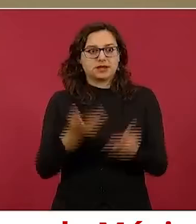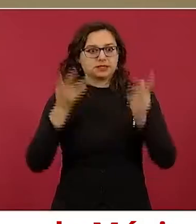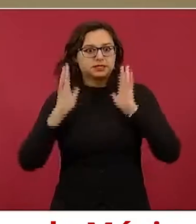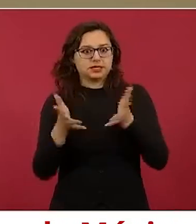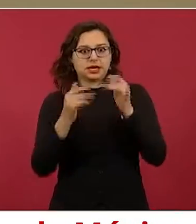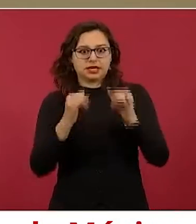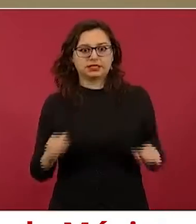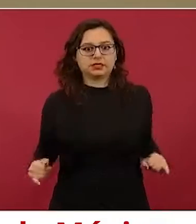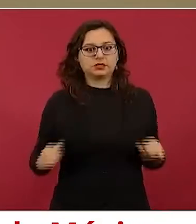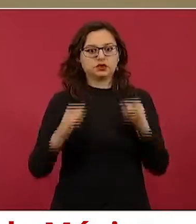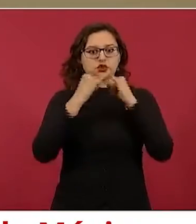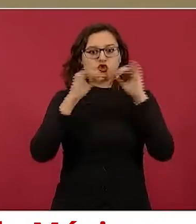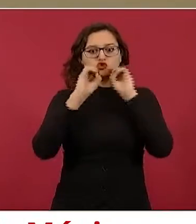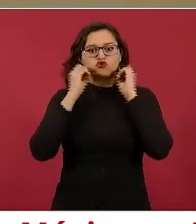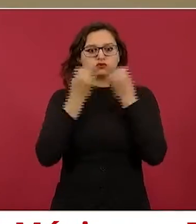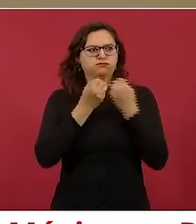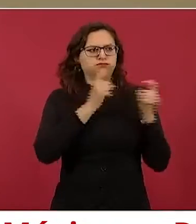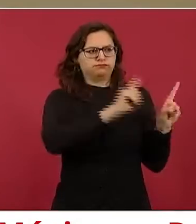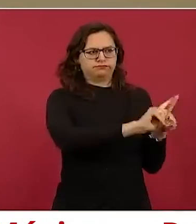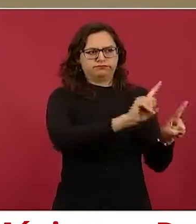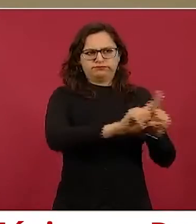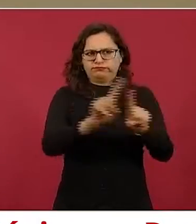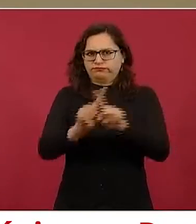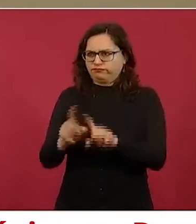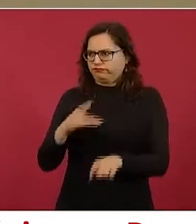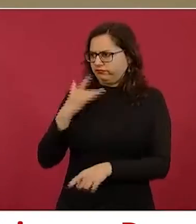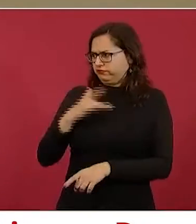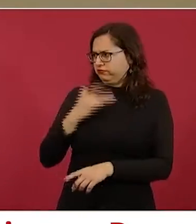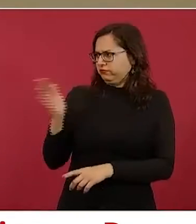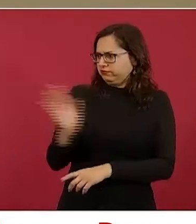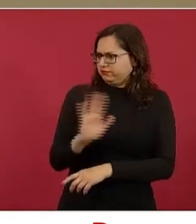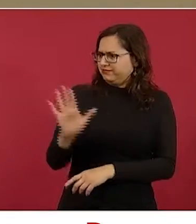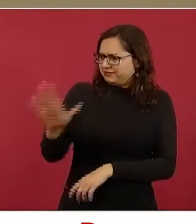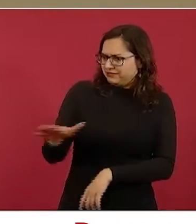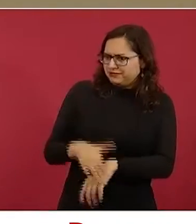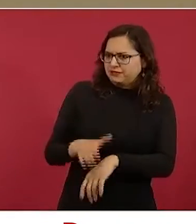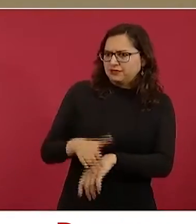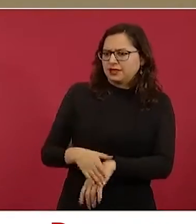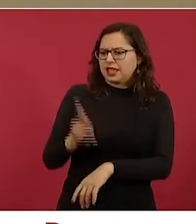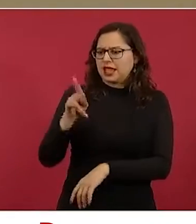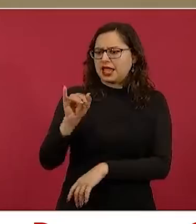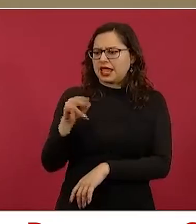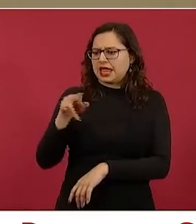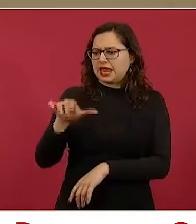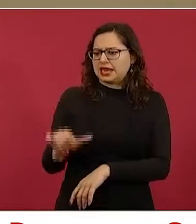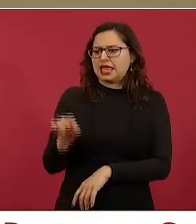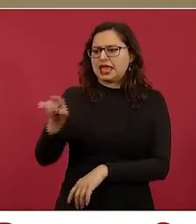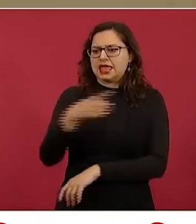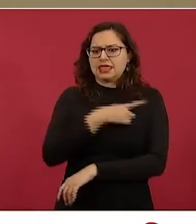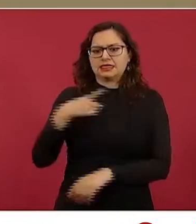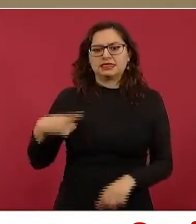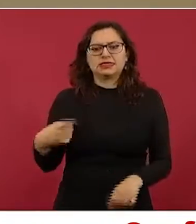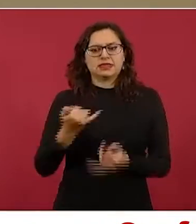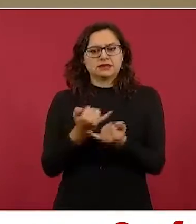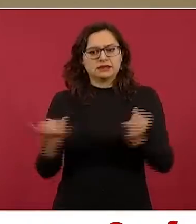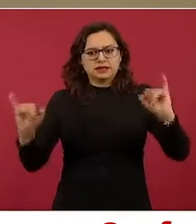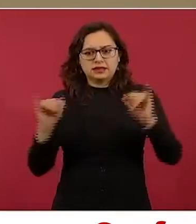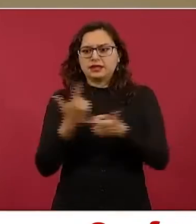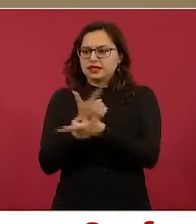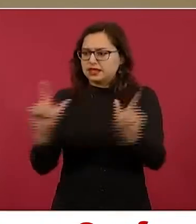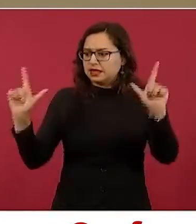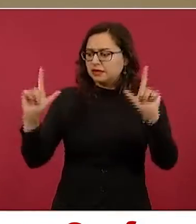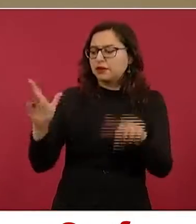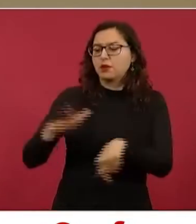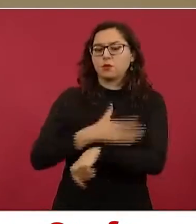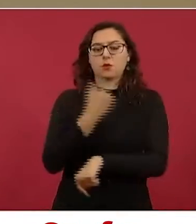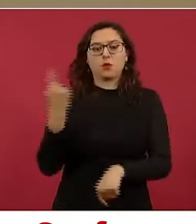sociales y civiles se han pronunciado por la libertad de Kenia, toda vez que aseguran que la detención fue arbitraria y con toda la intención